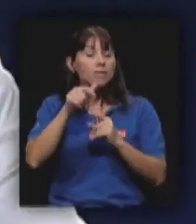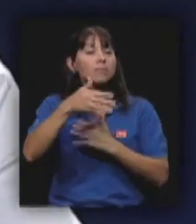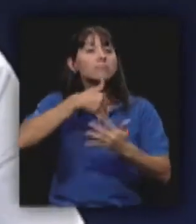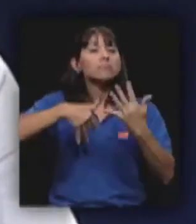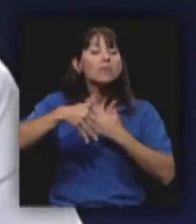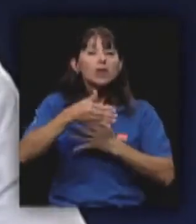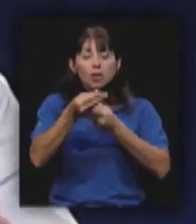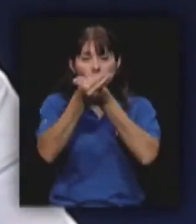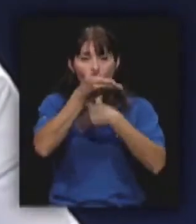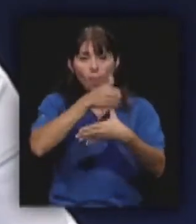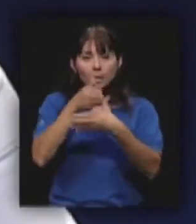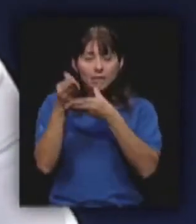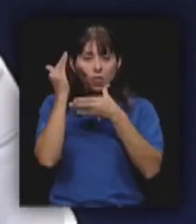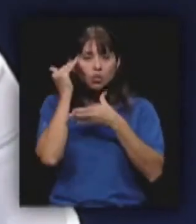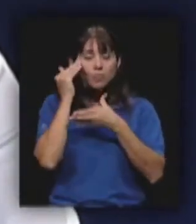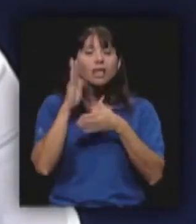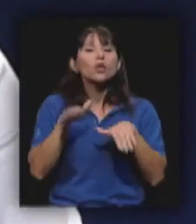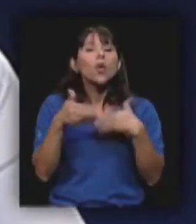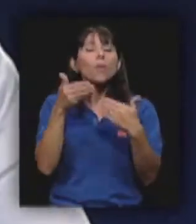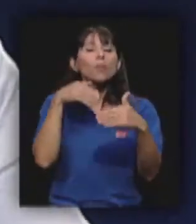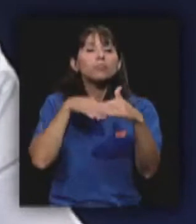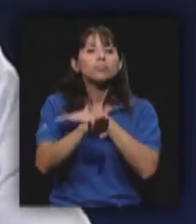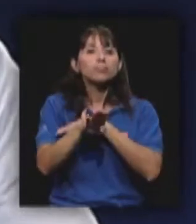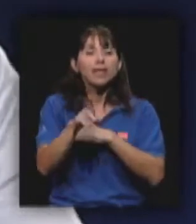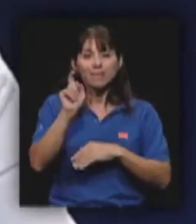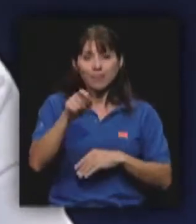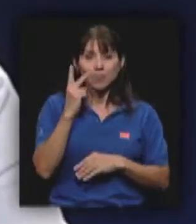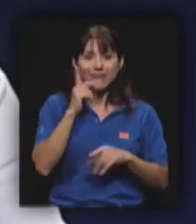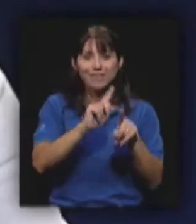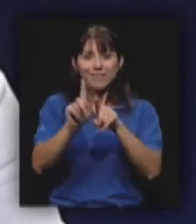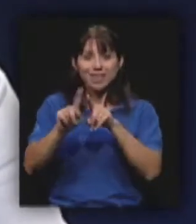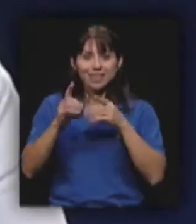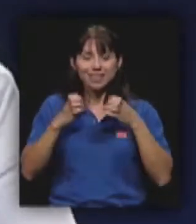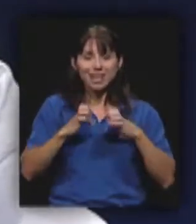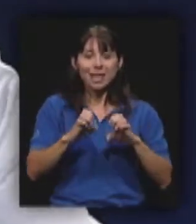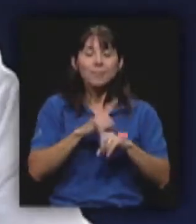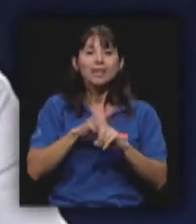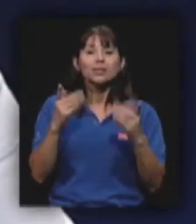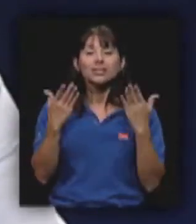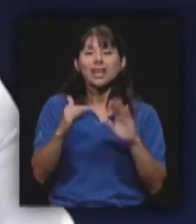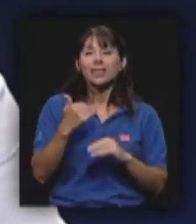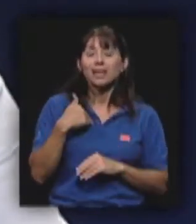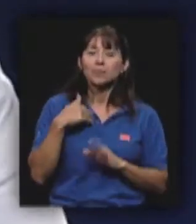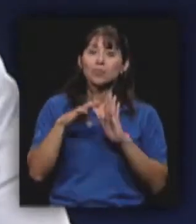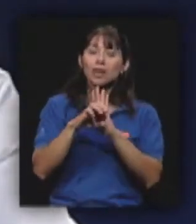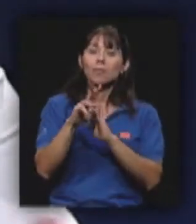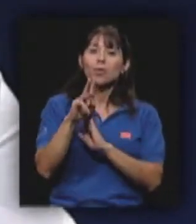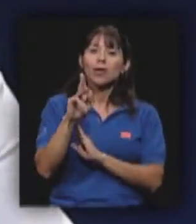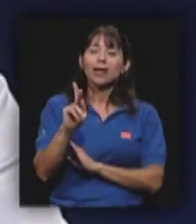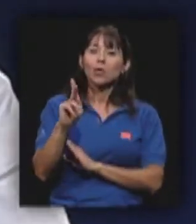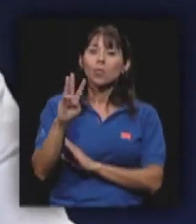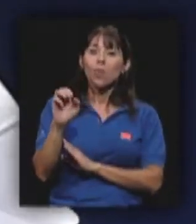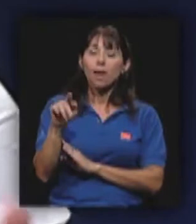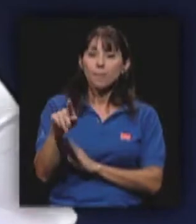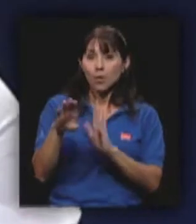compartir el conocimiento y cómo tener acceso. Tenemos que ver diferentes estrategias, pero ya tenemos el Querua, por ejemplo, tenemos todo el sistema de